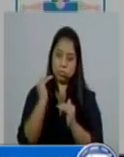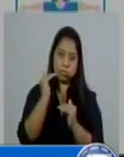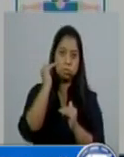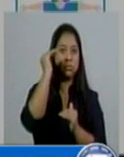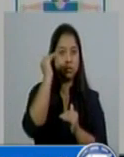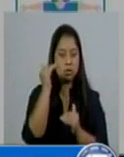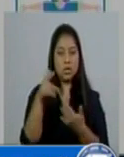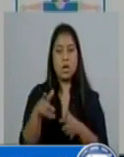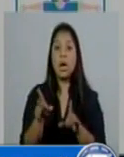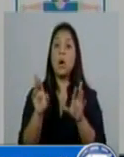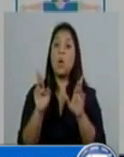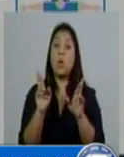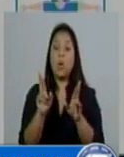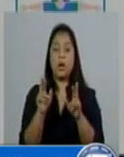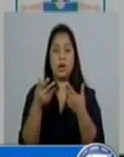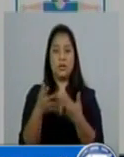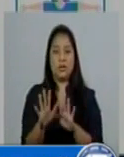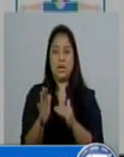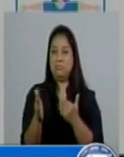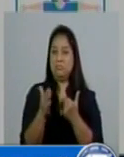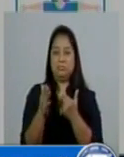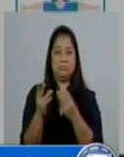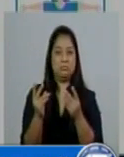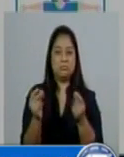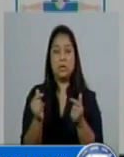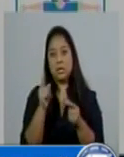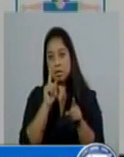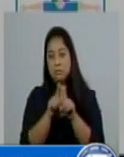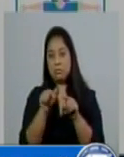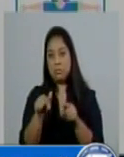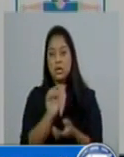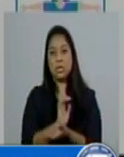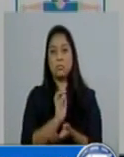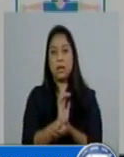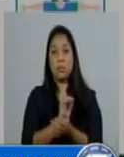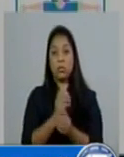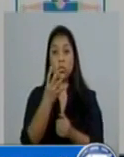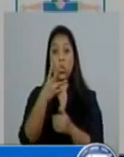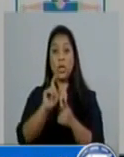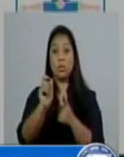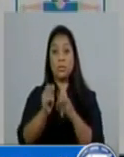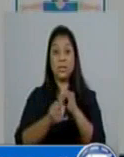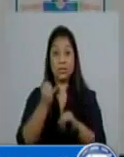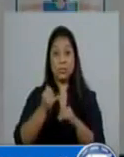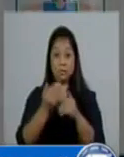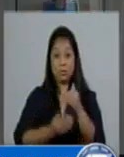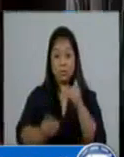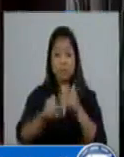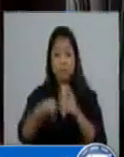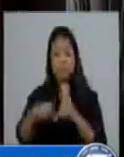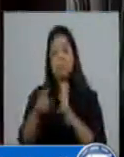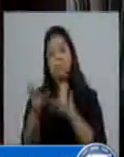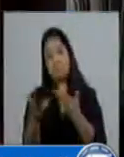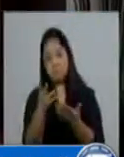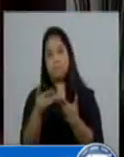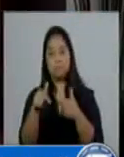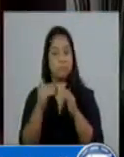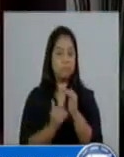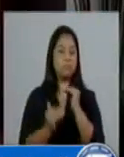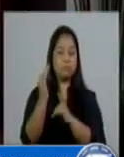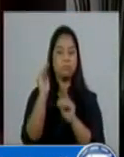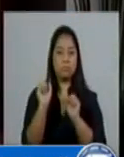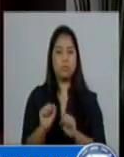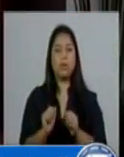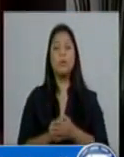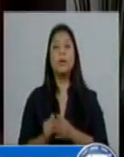esperamos cerrar la brecha lo más posible en el último cuatrimestre del presente año. Y en lo que